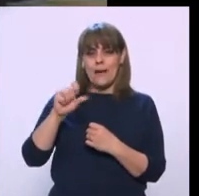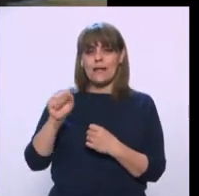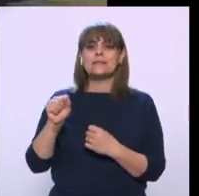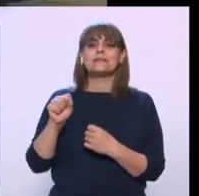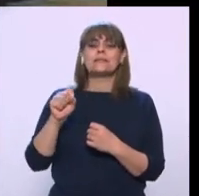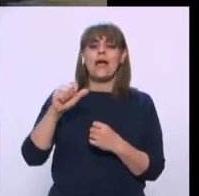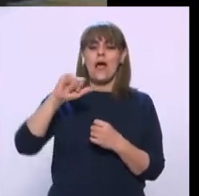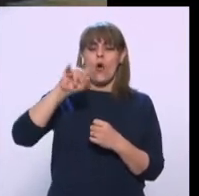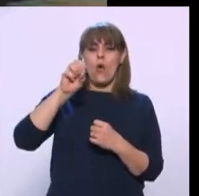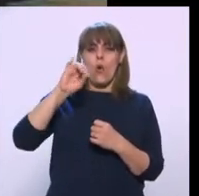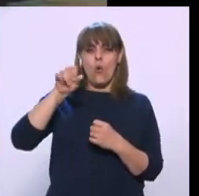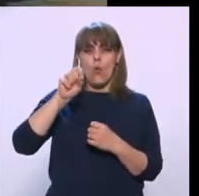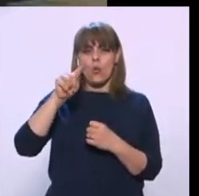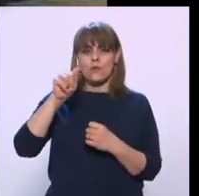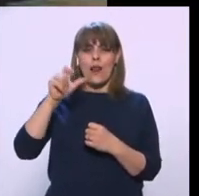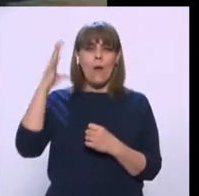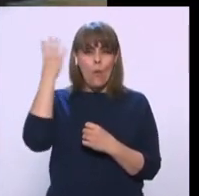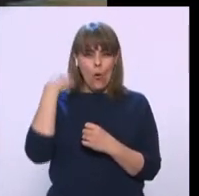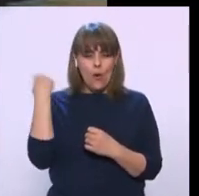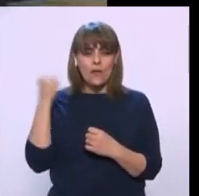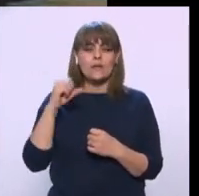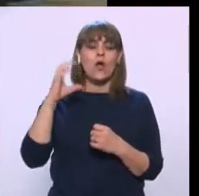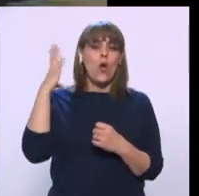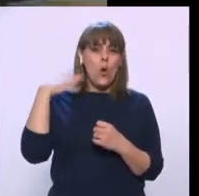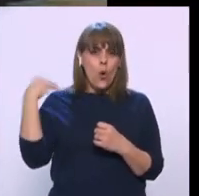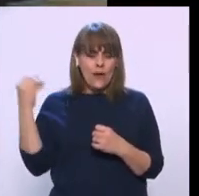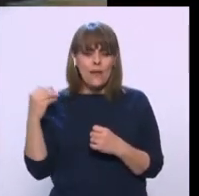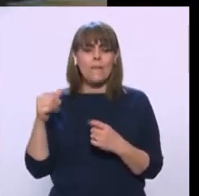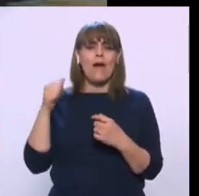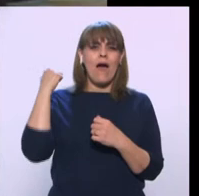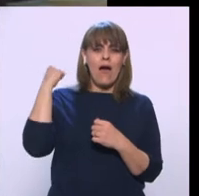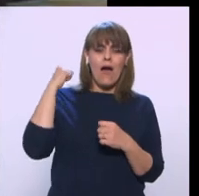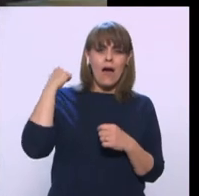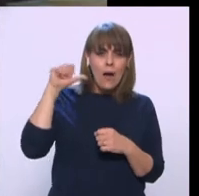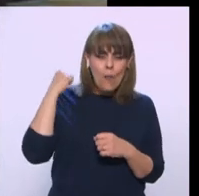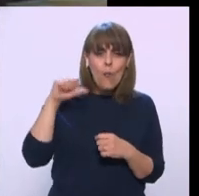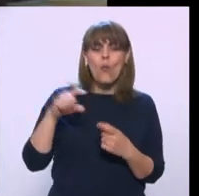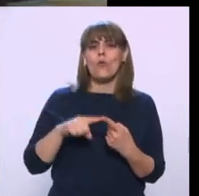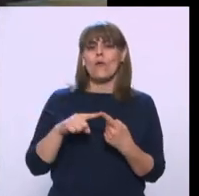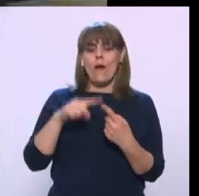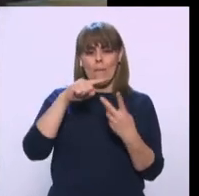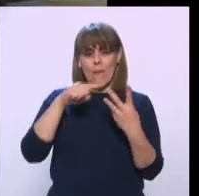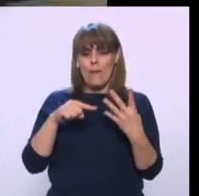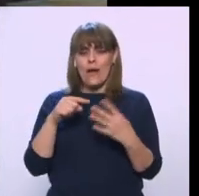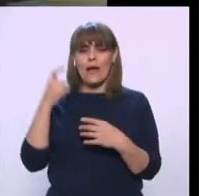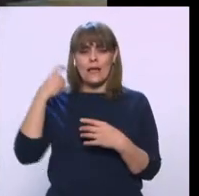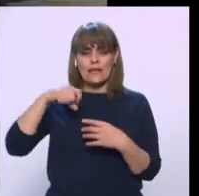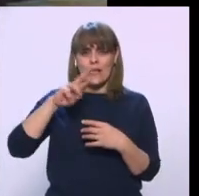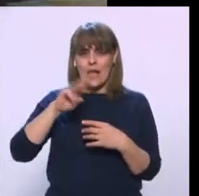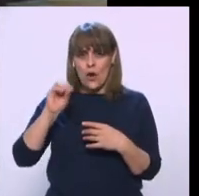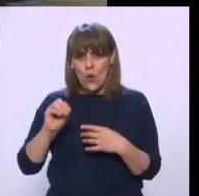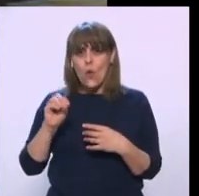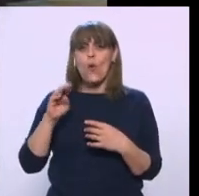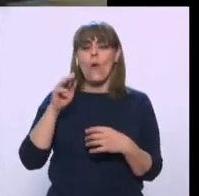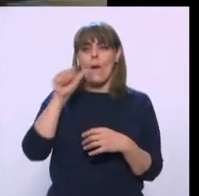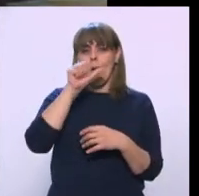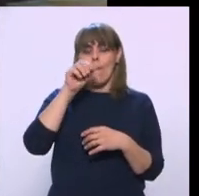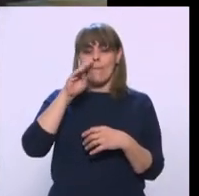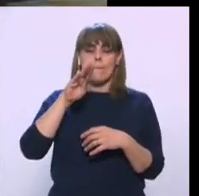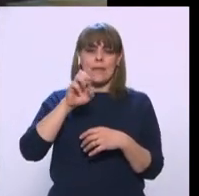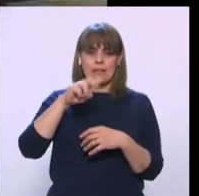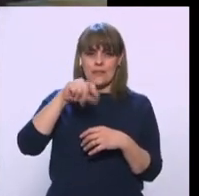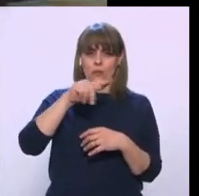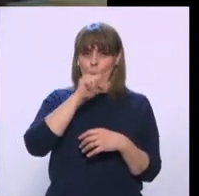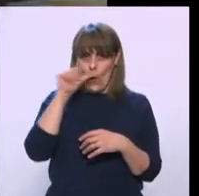Morelos, perdón, Colima, ¿no? Acapulco. Y, bueno, en Quintana Roo, Benito Juárez, este